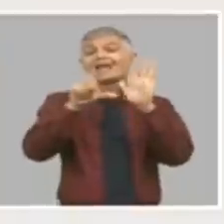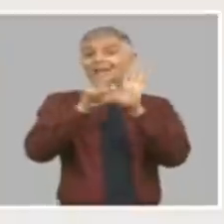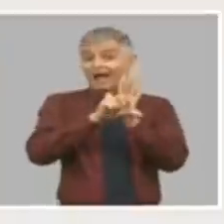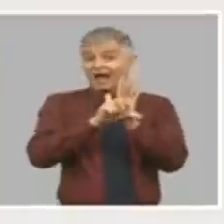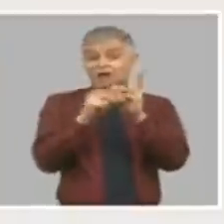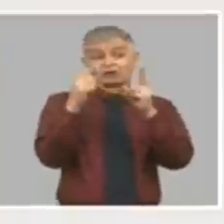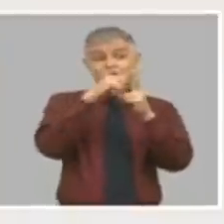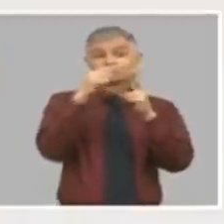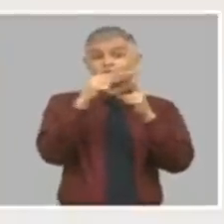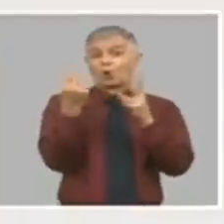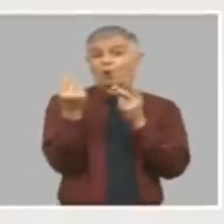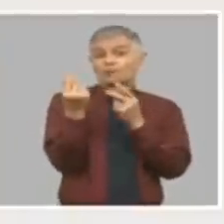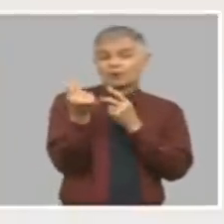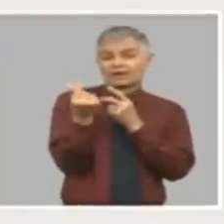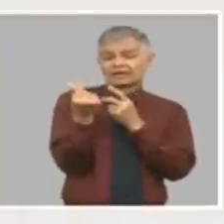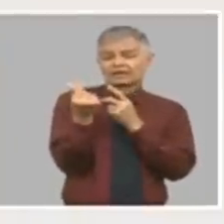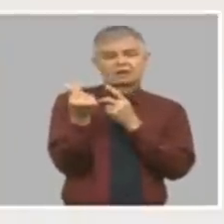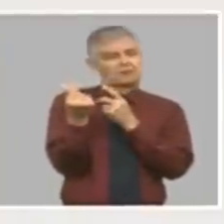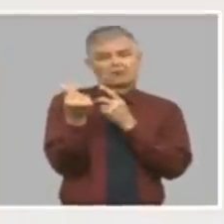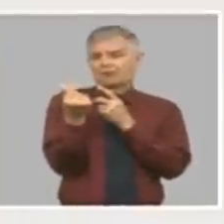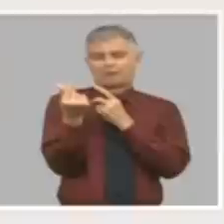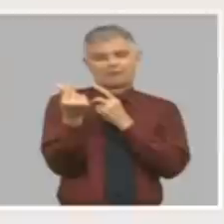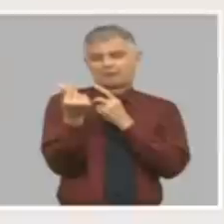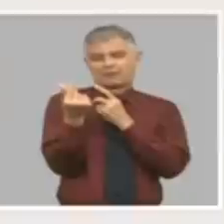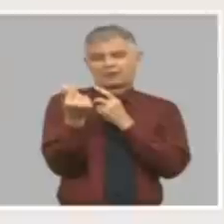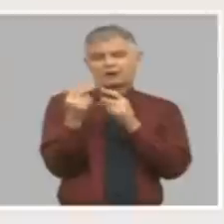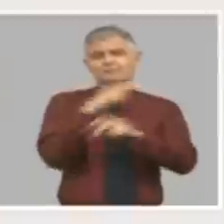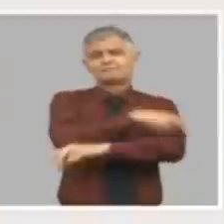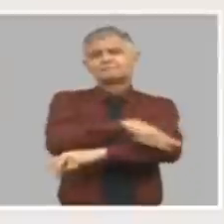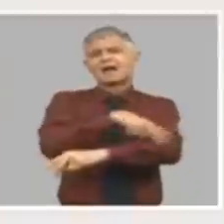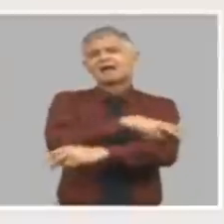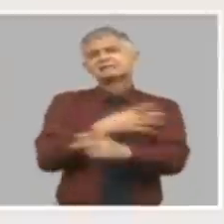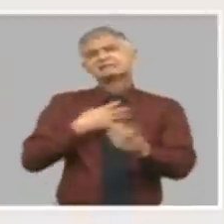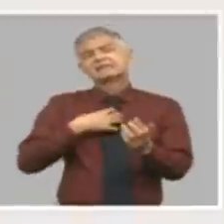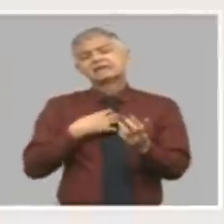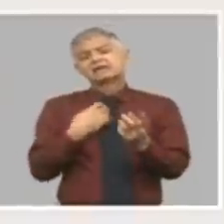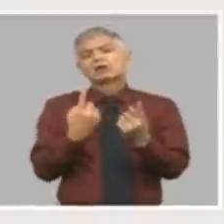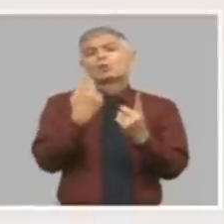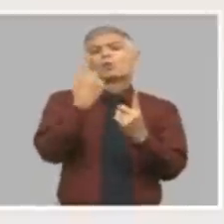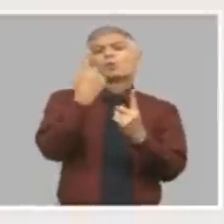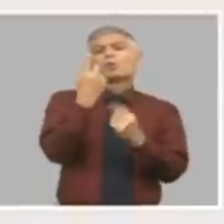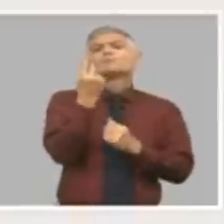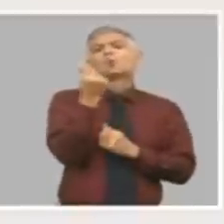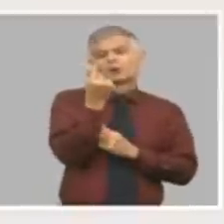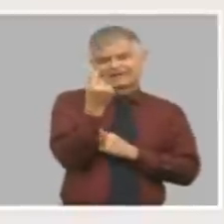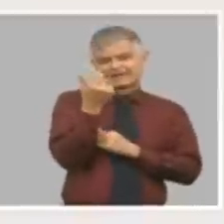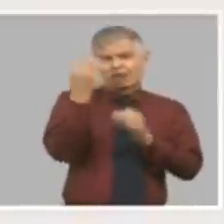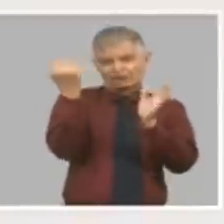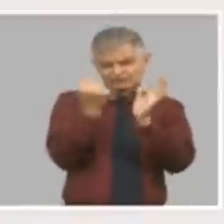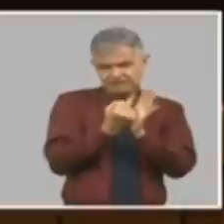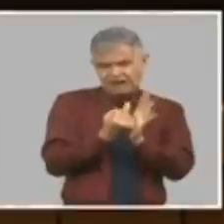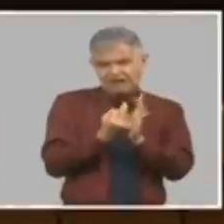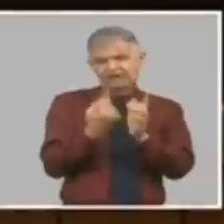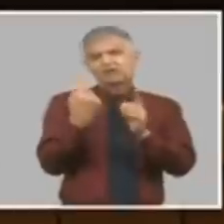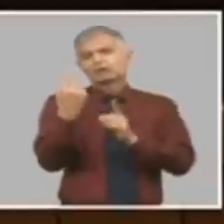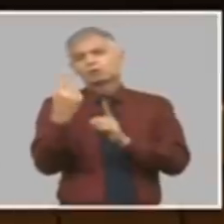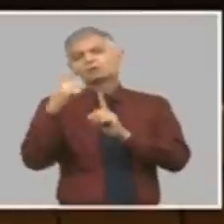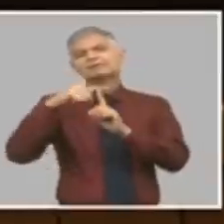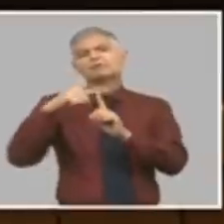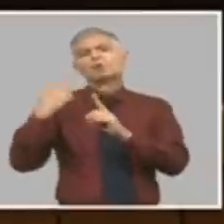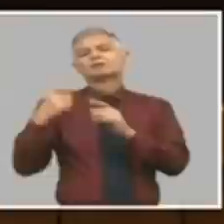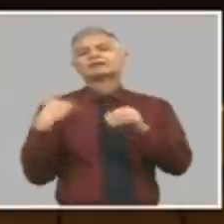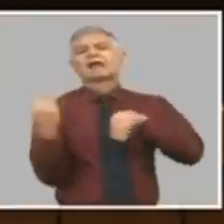Casi siempre los países los que tienen es una moneda y un tipo de cambio. Y el otro tema que tenemos entonces